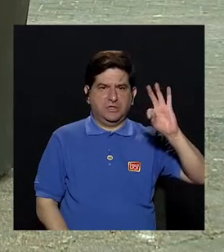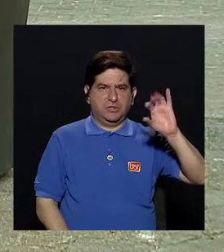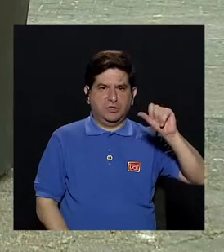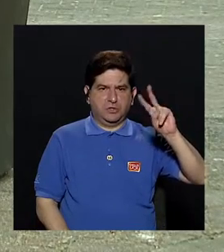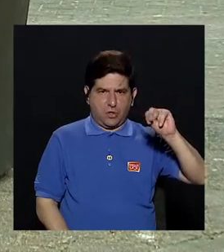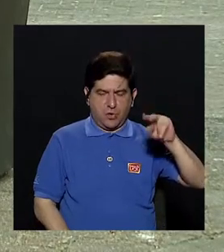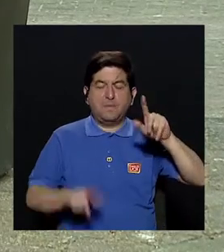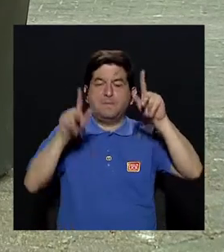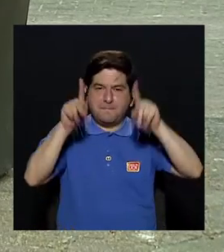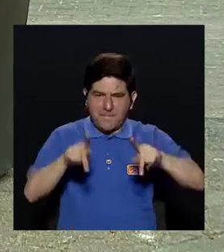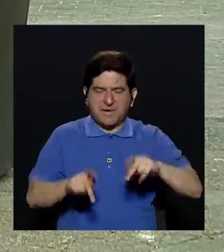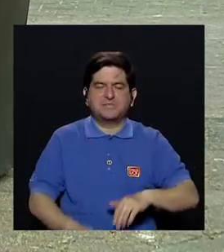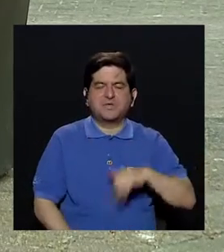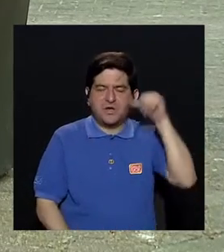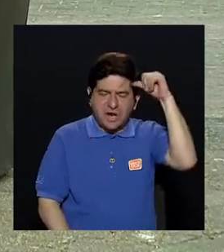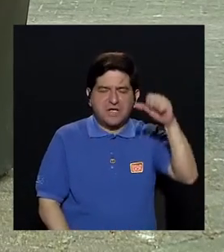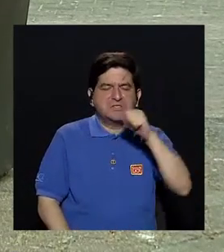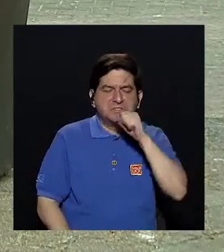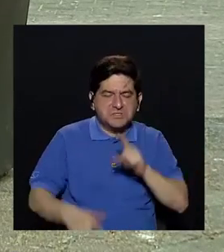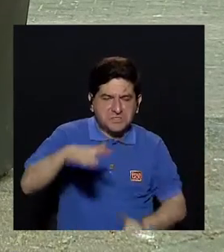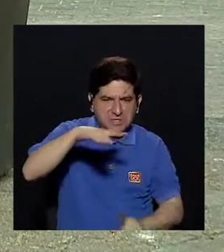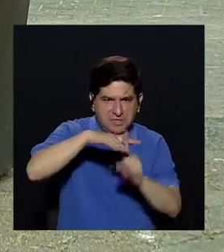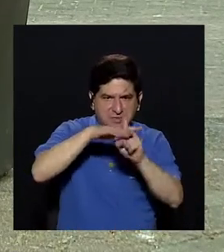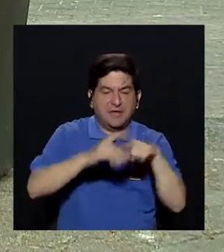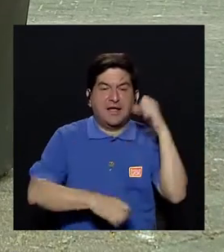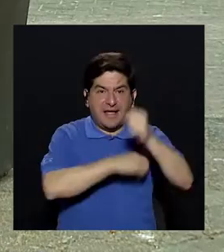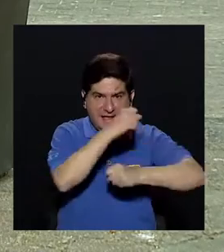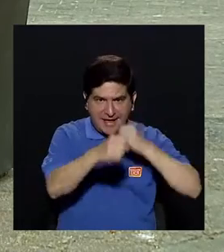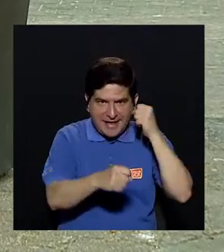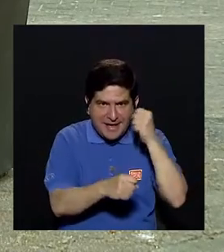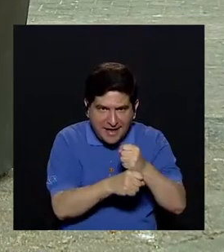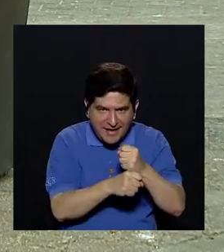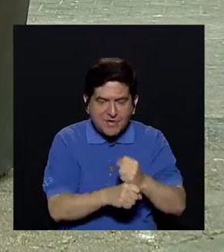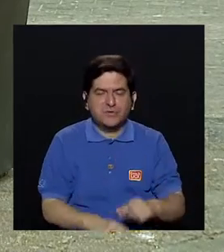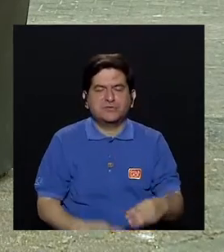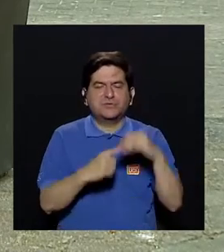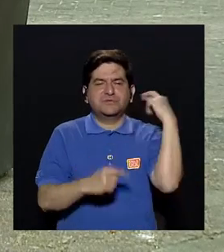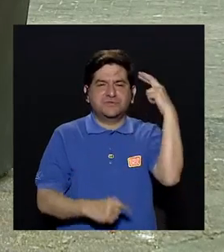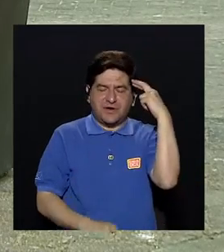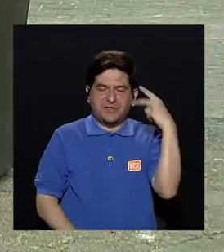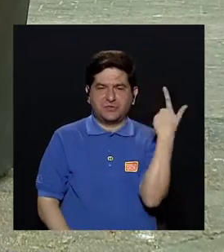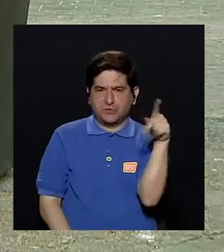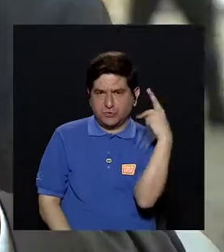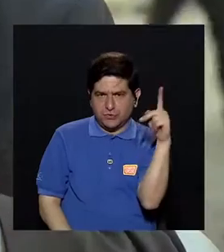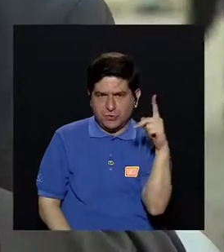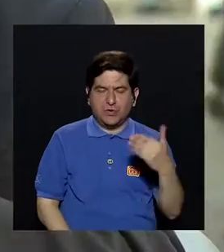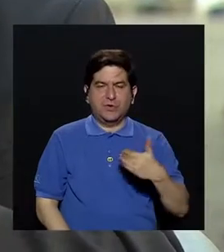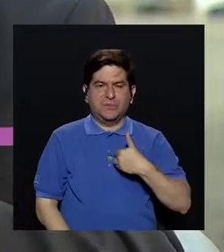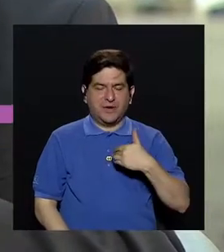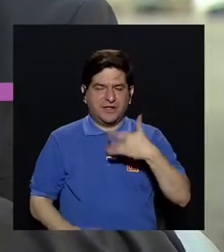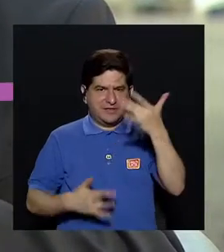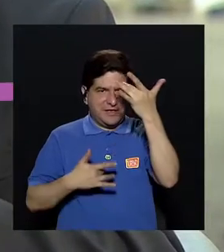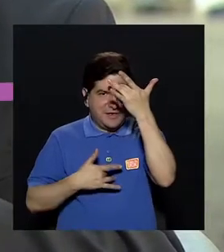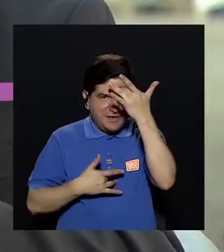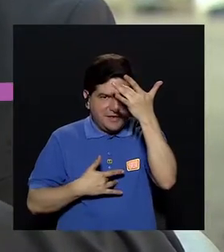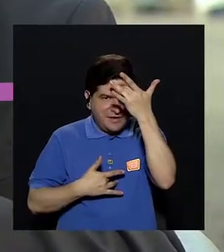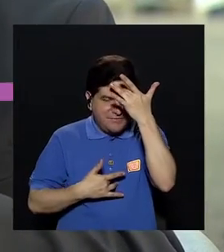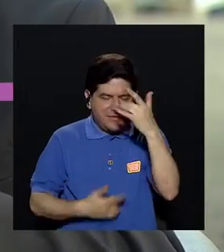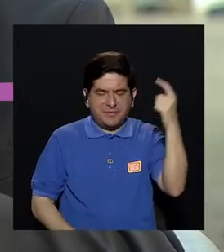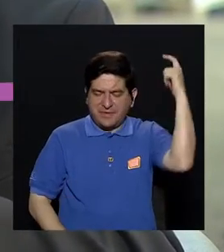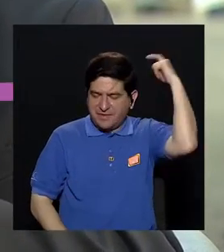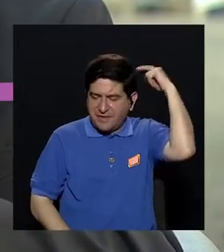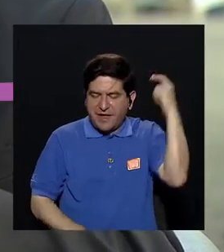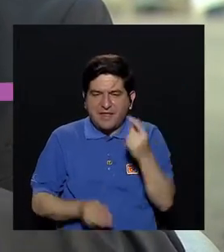especialmente en gente mayor. Es decir, la edad es el principal factor de riesgo para sufrir una enfermedad